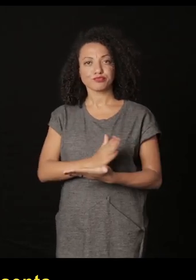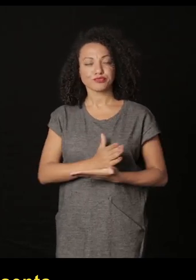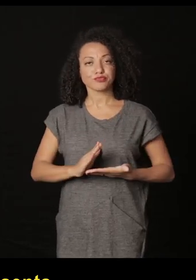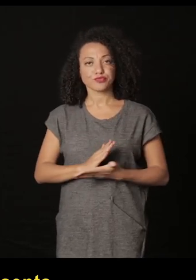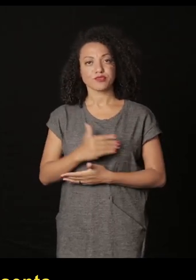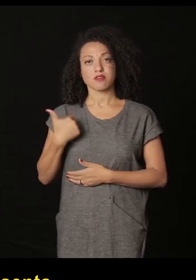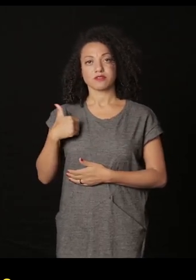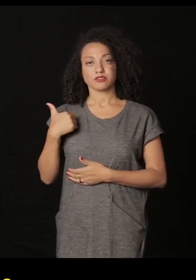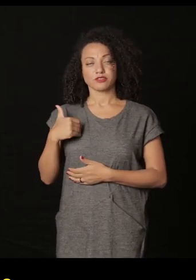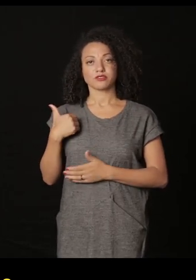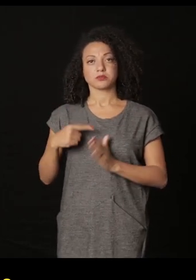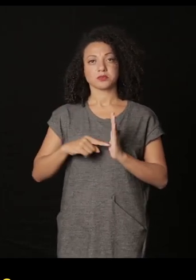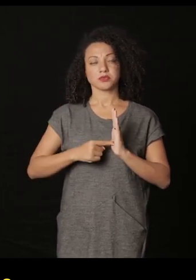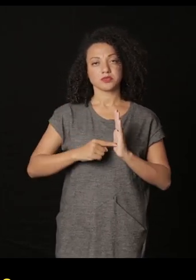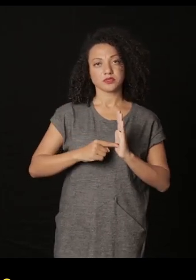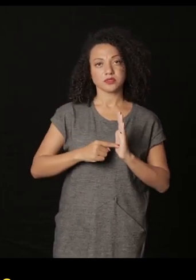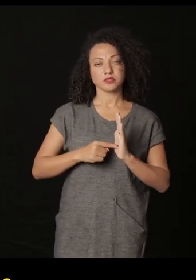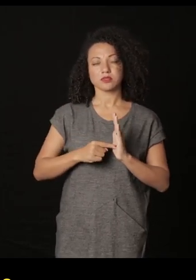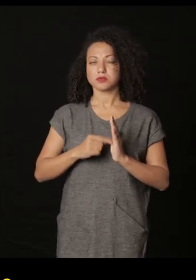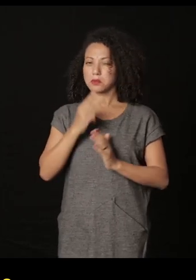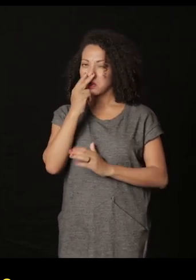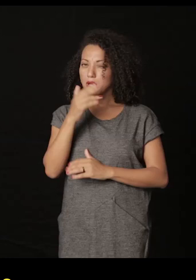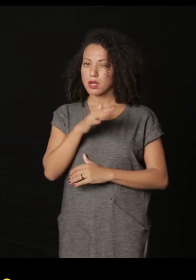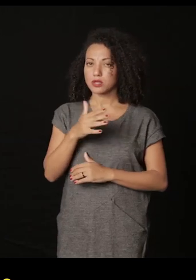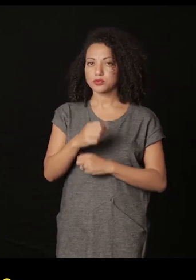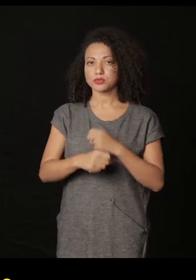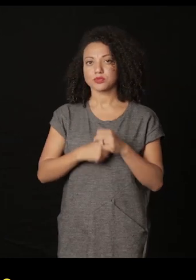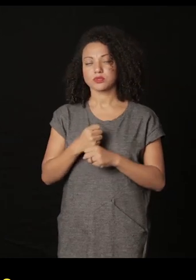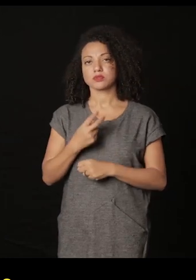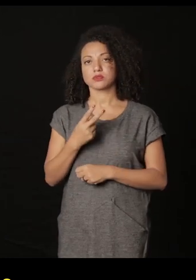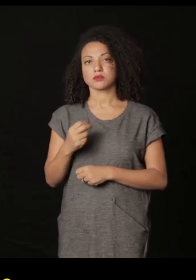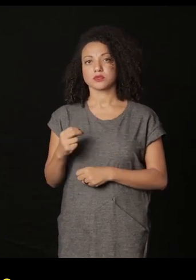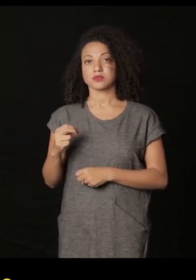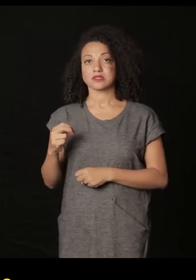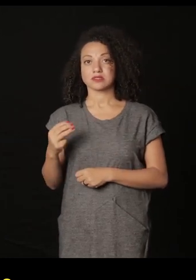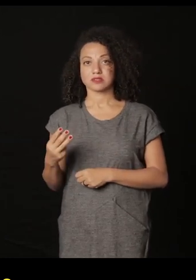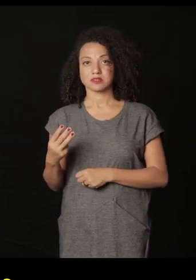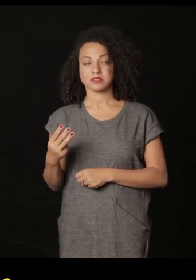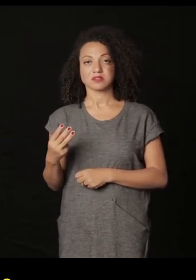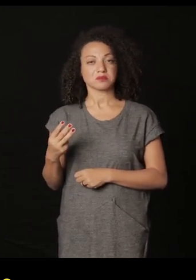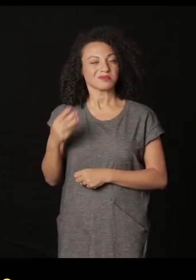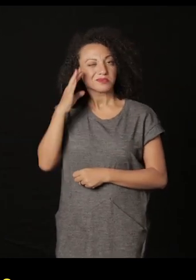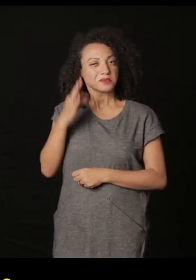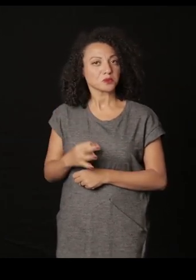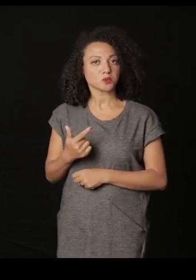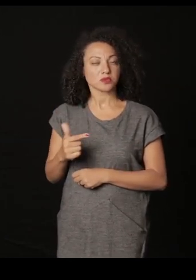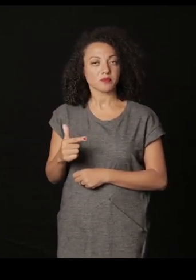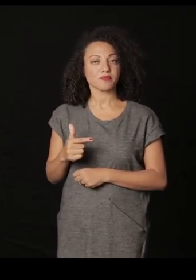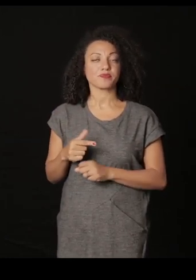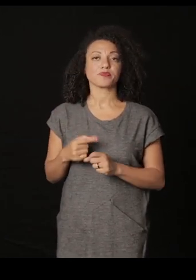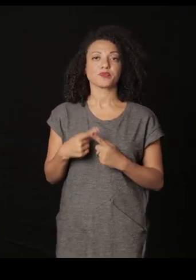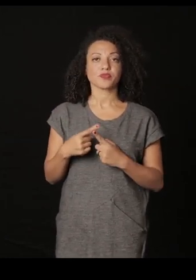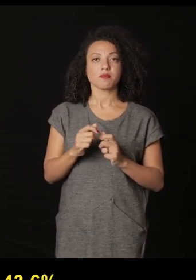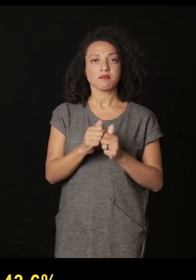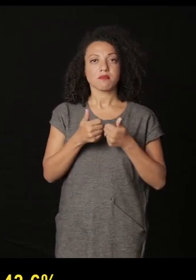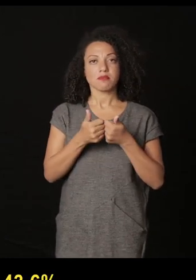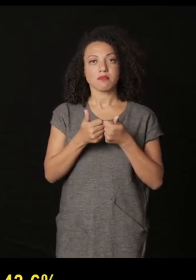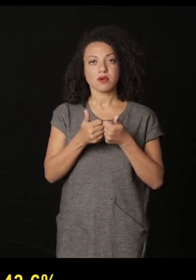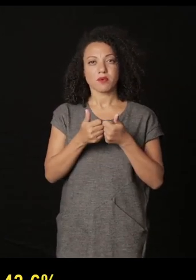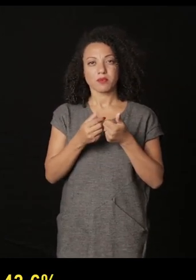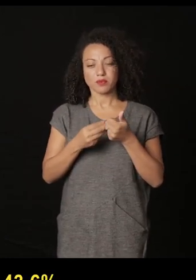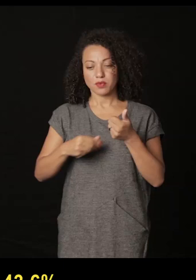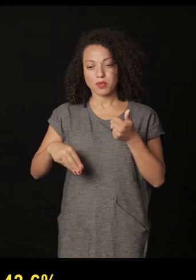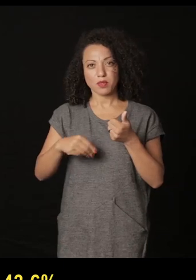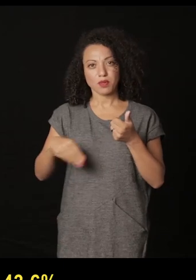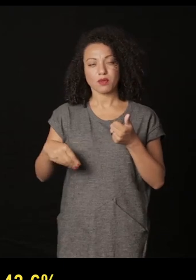salarios en Argentina, Buenos Aires, el año 2003. No tengo certeza. Las